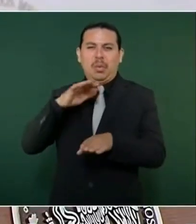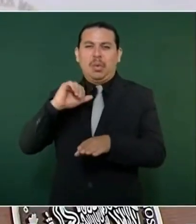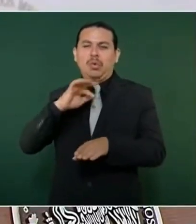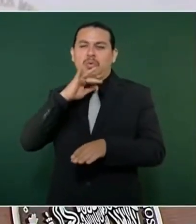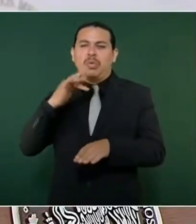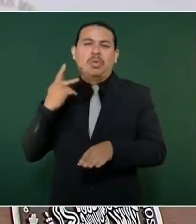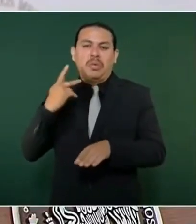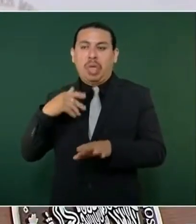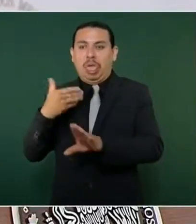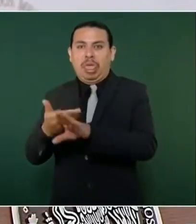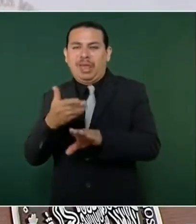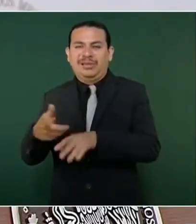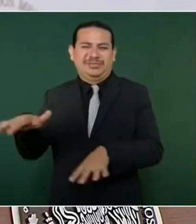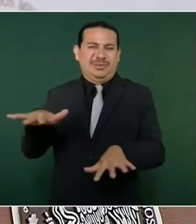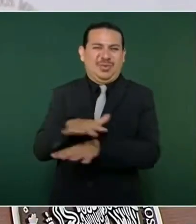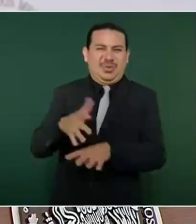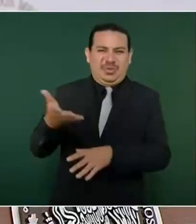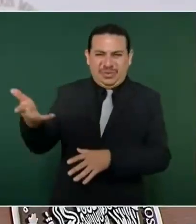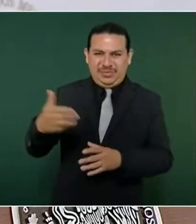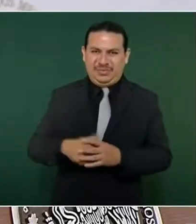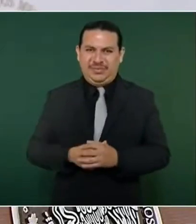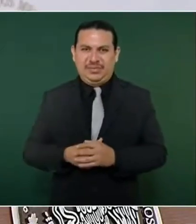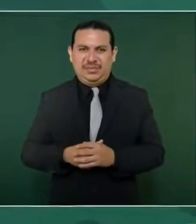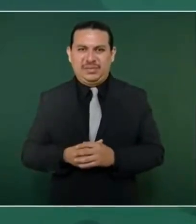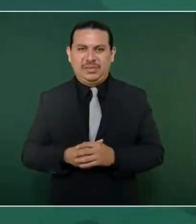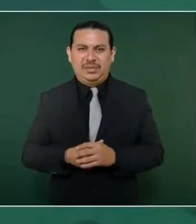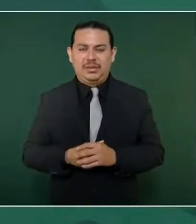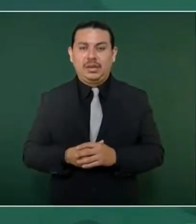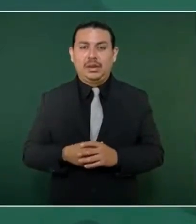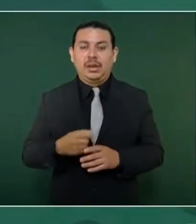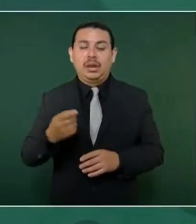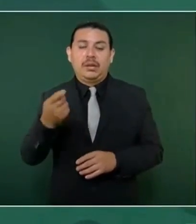Porque la política es un noble oficio.